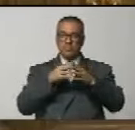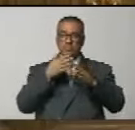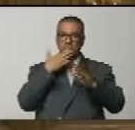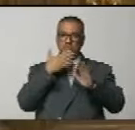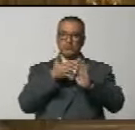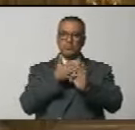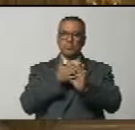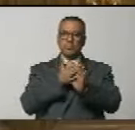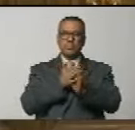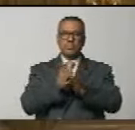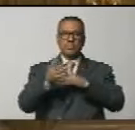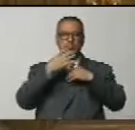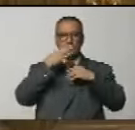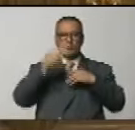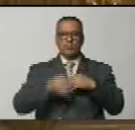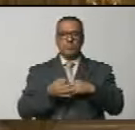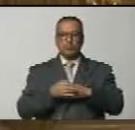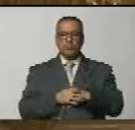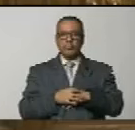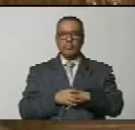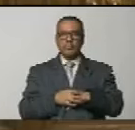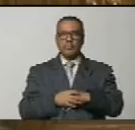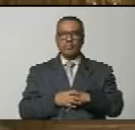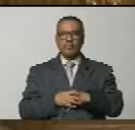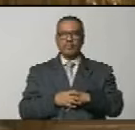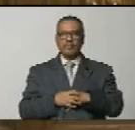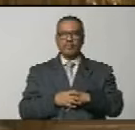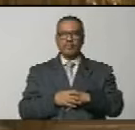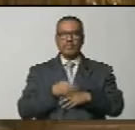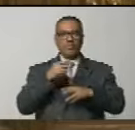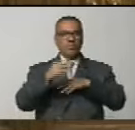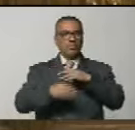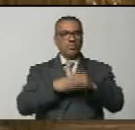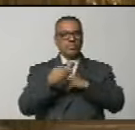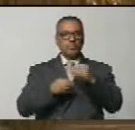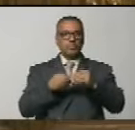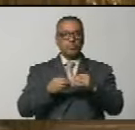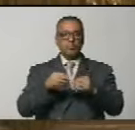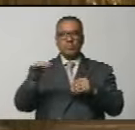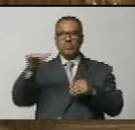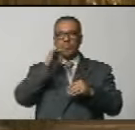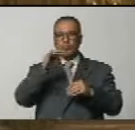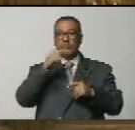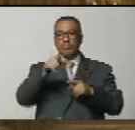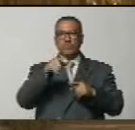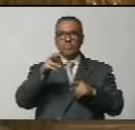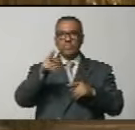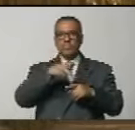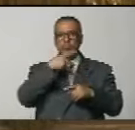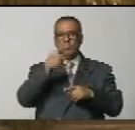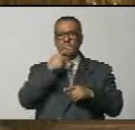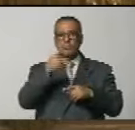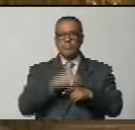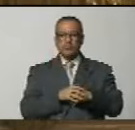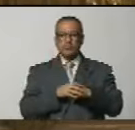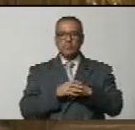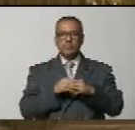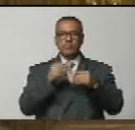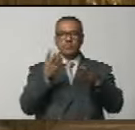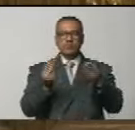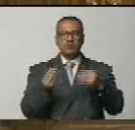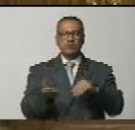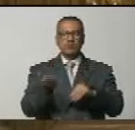obviamente, es un hecho noticioso, es un hecho político de suma